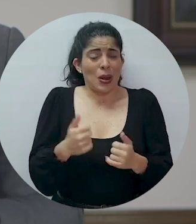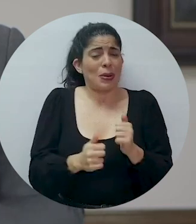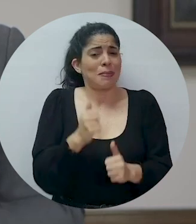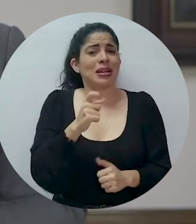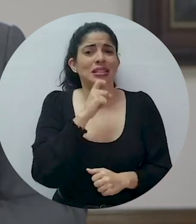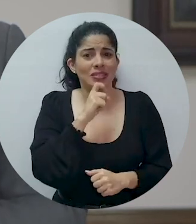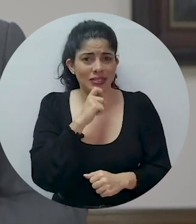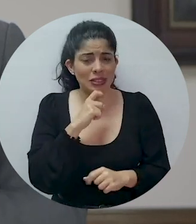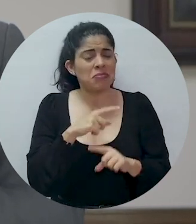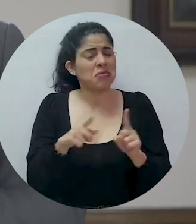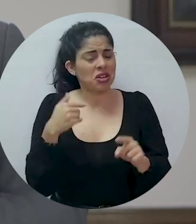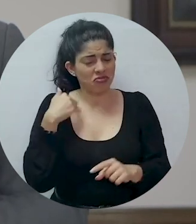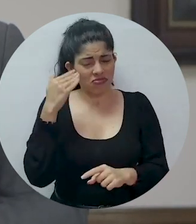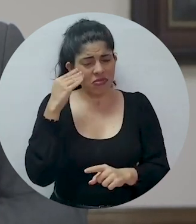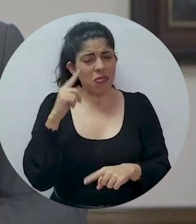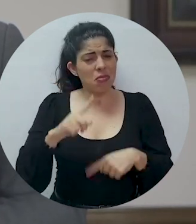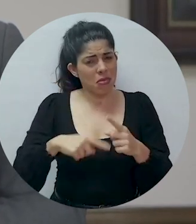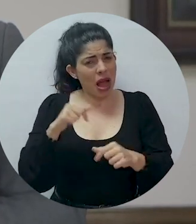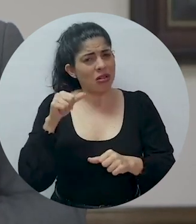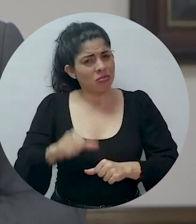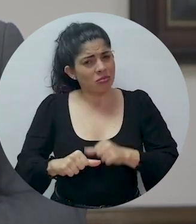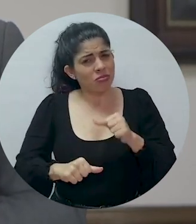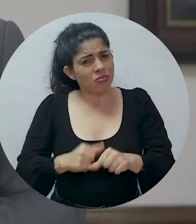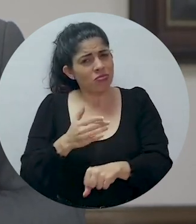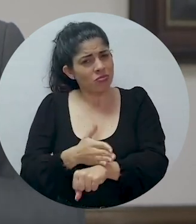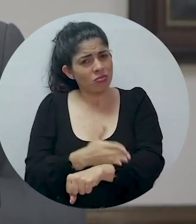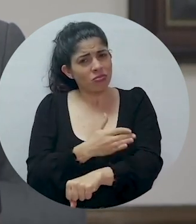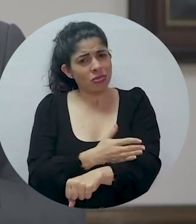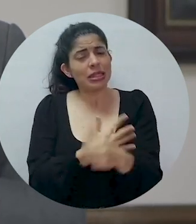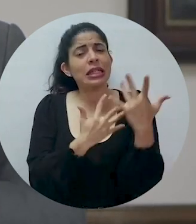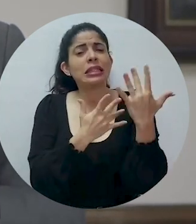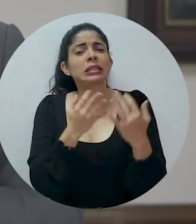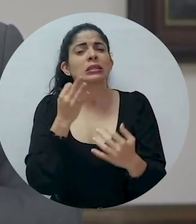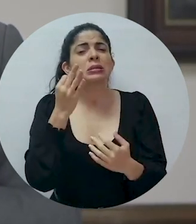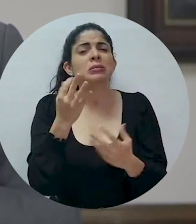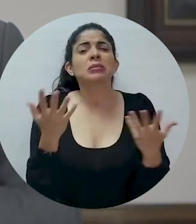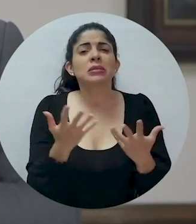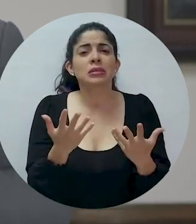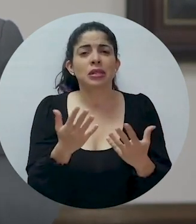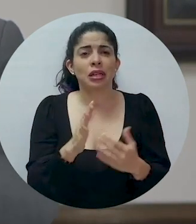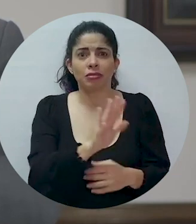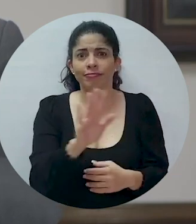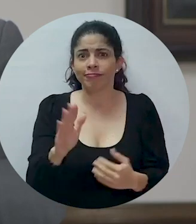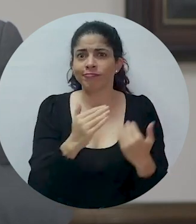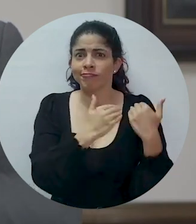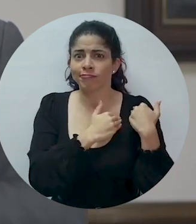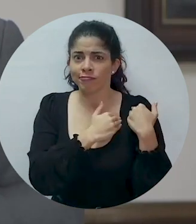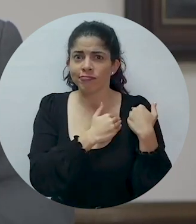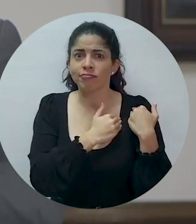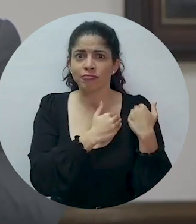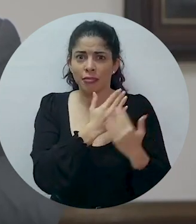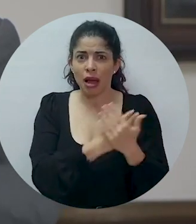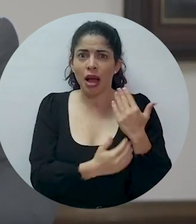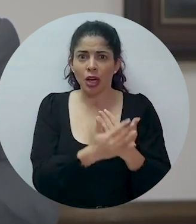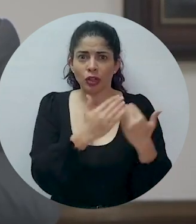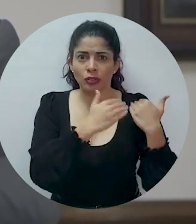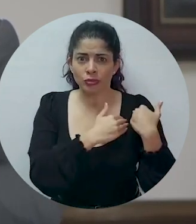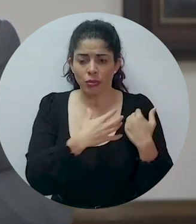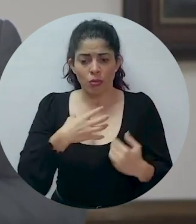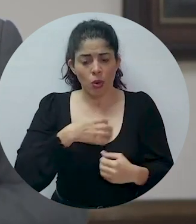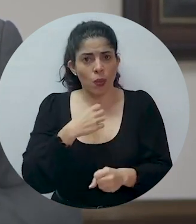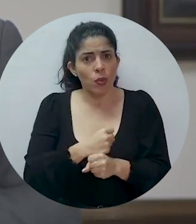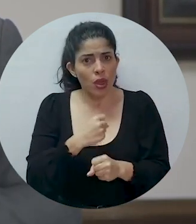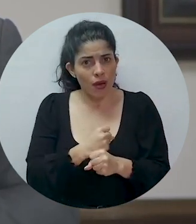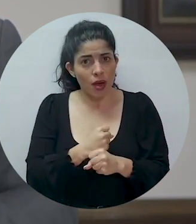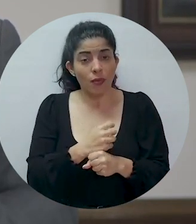de historia. Pero vamos a salir adelante. Nuestra esperanza está en nuestras manos y en nuestro propio